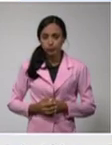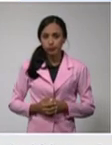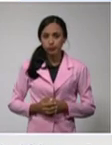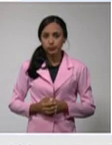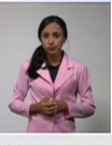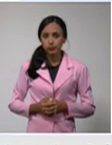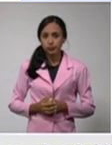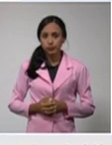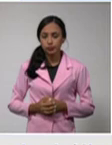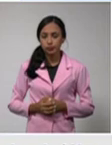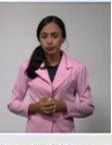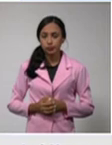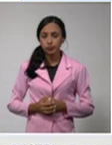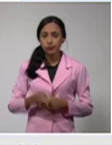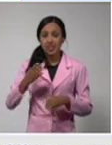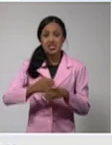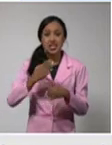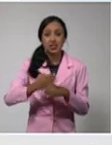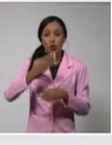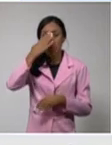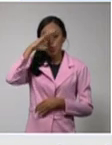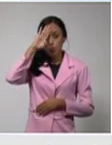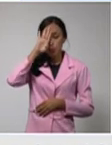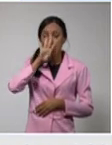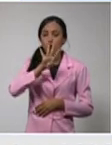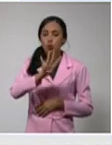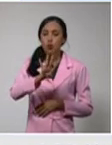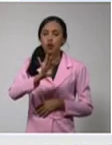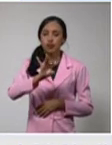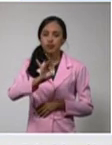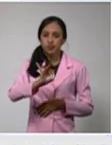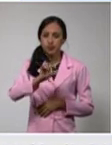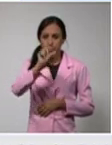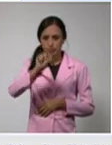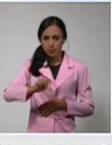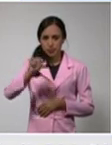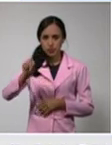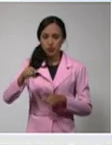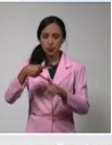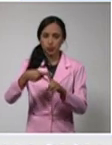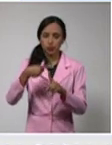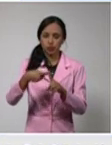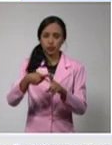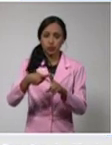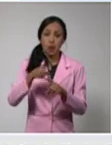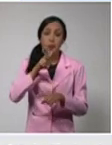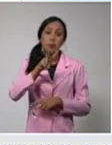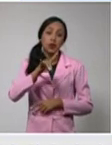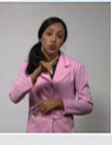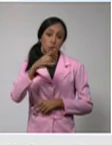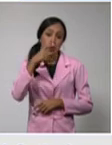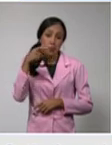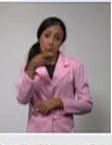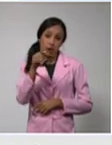Santiago confirma 47 casos. 29 menos que la jornada anterior.